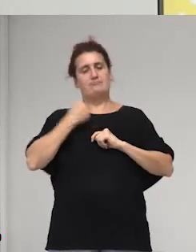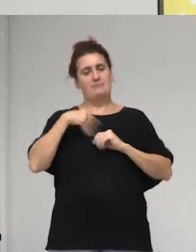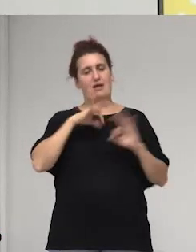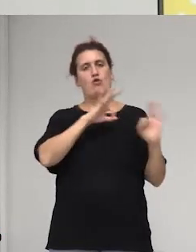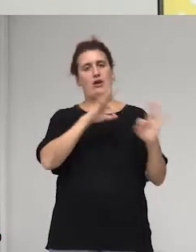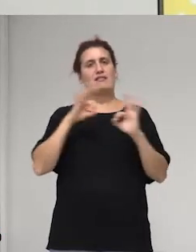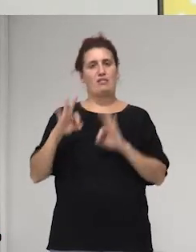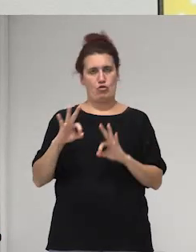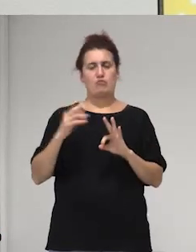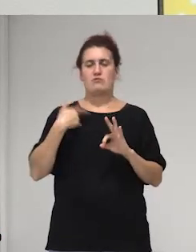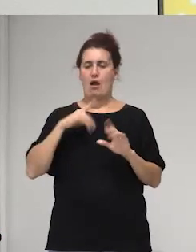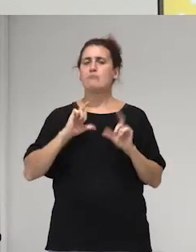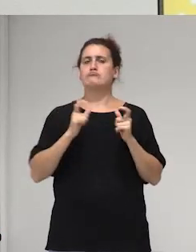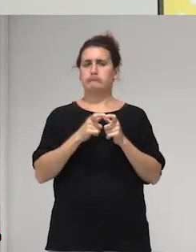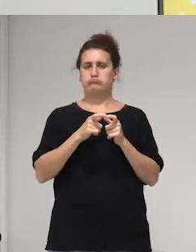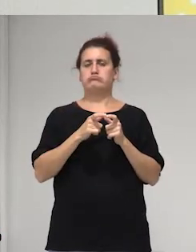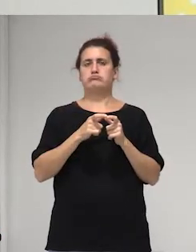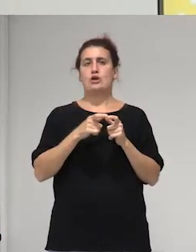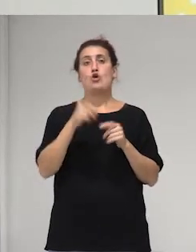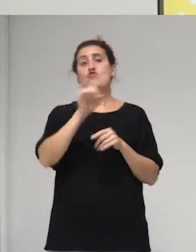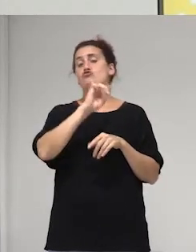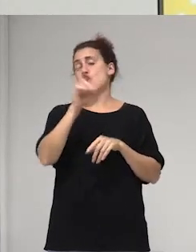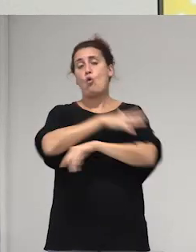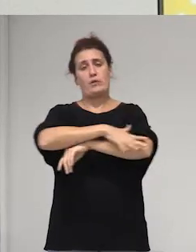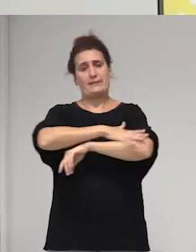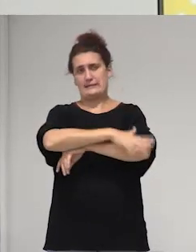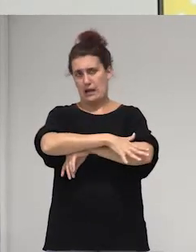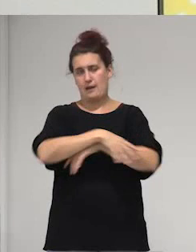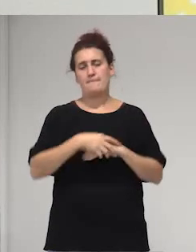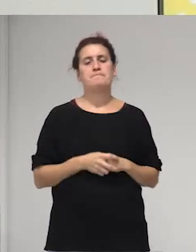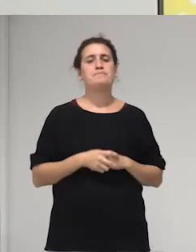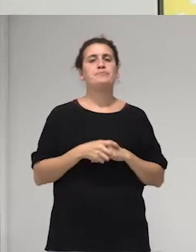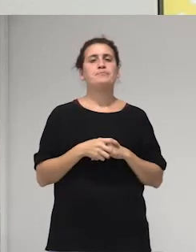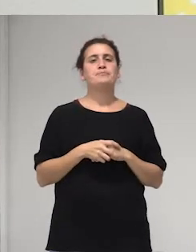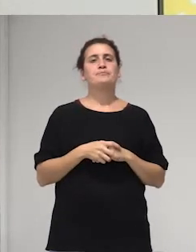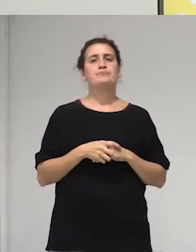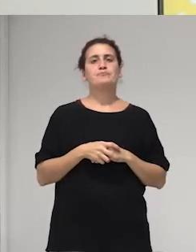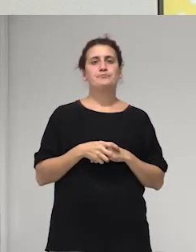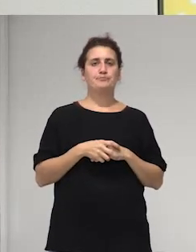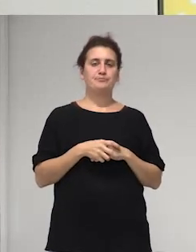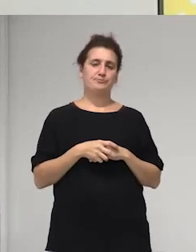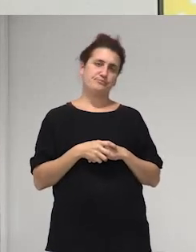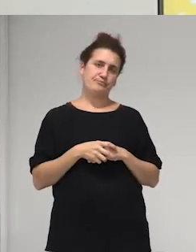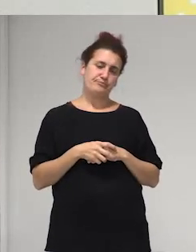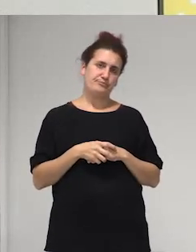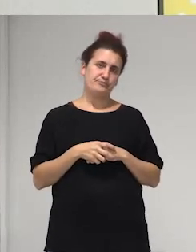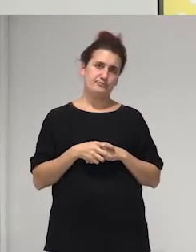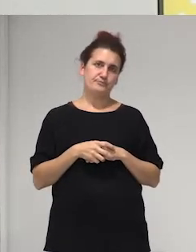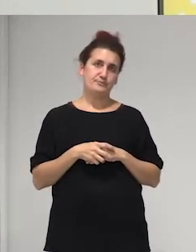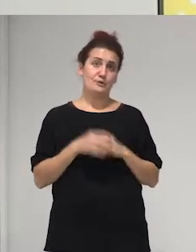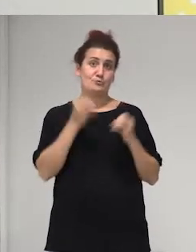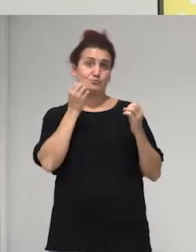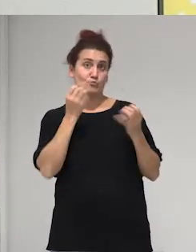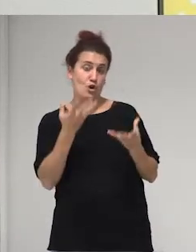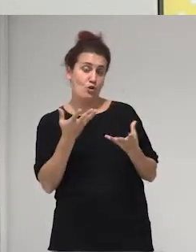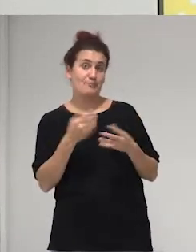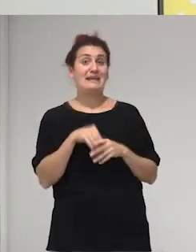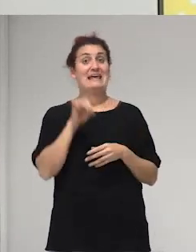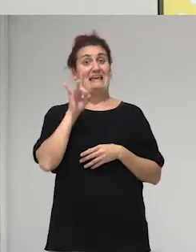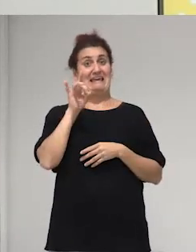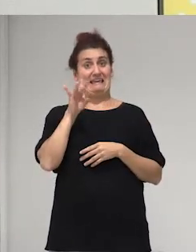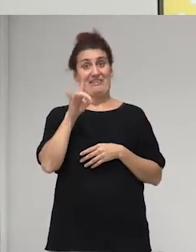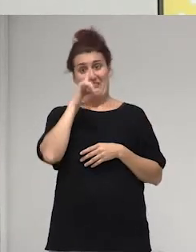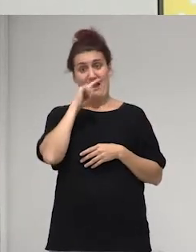legalmente constituida no gubernamental y bueno estos 15